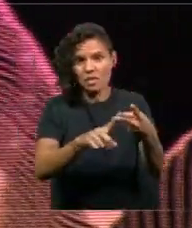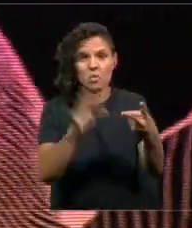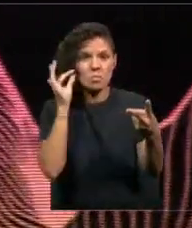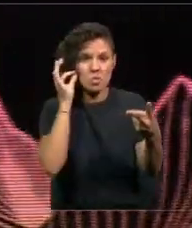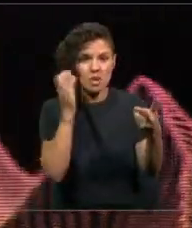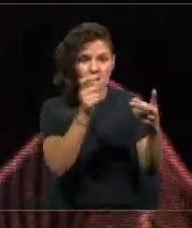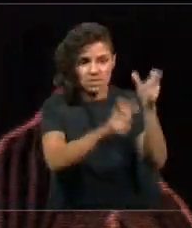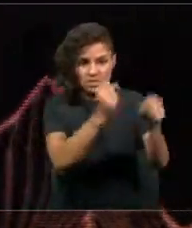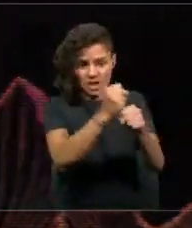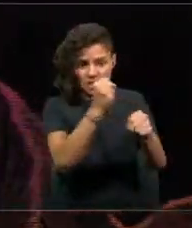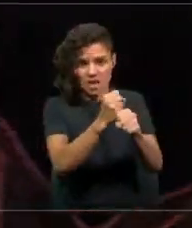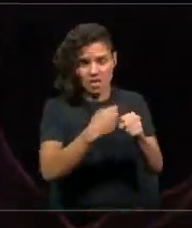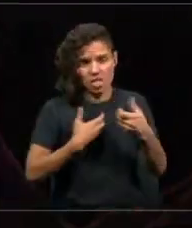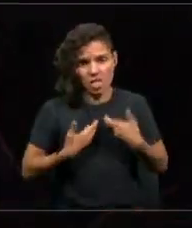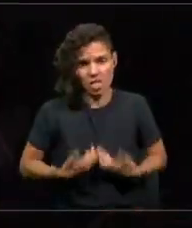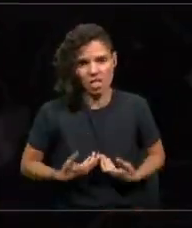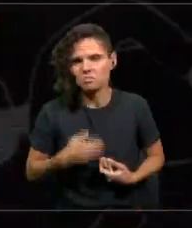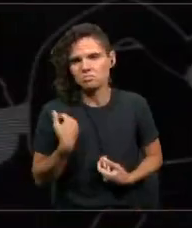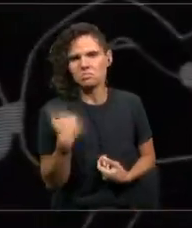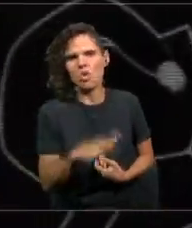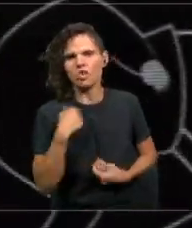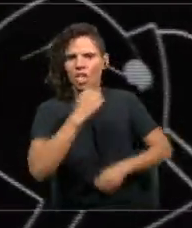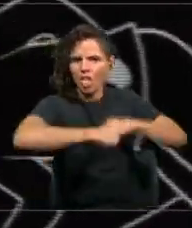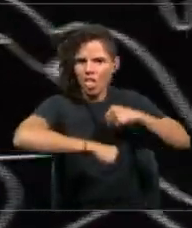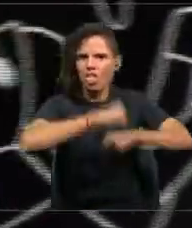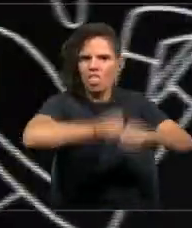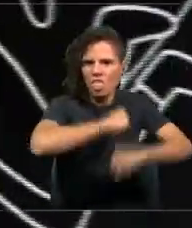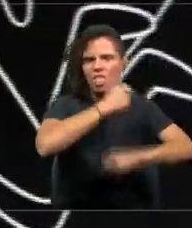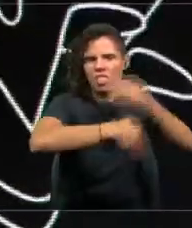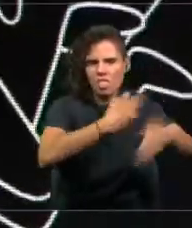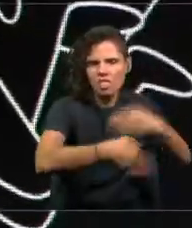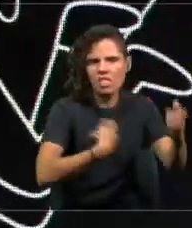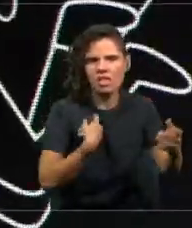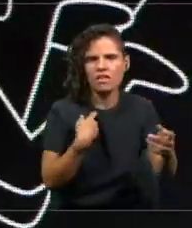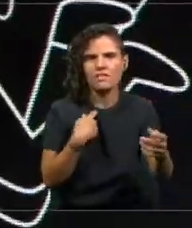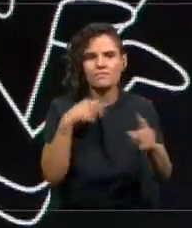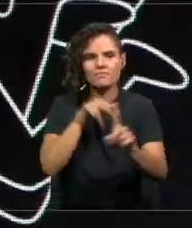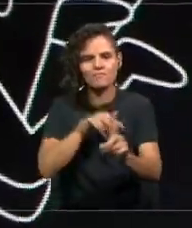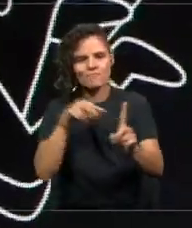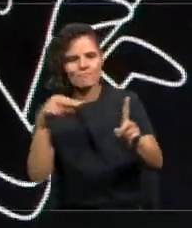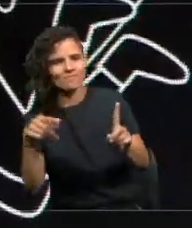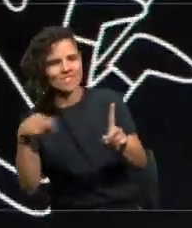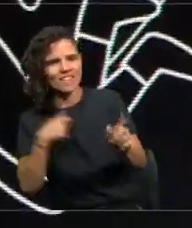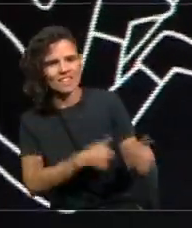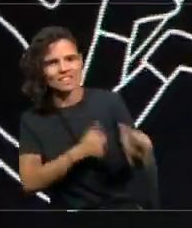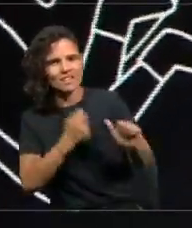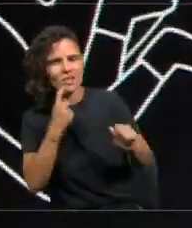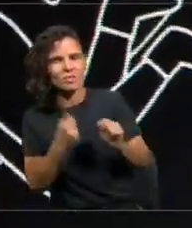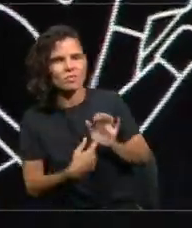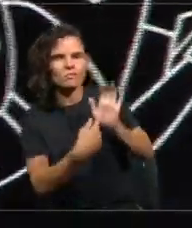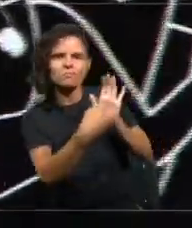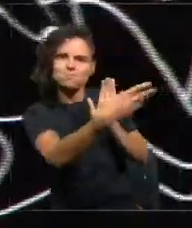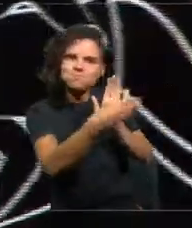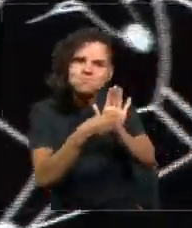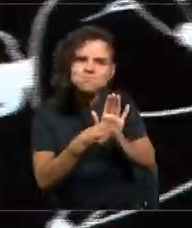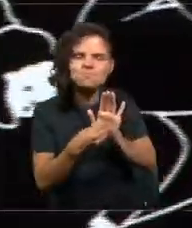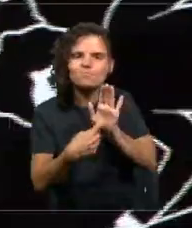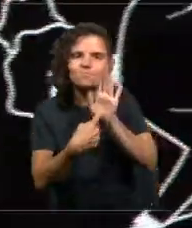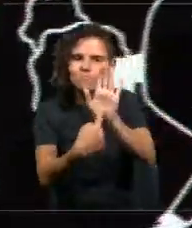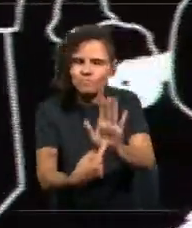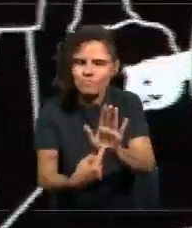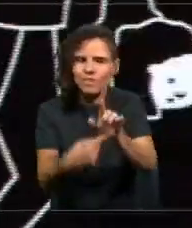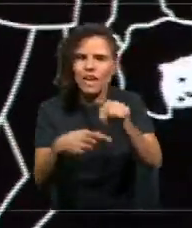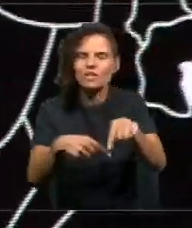agobiadas y ese desafío hoy día podemos ponerlo y visibilizarlo. ¿Se trata aquello de una demanda